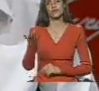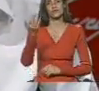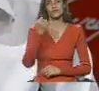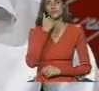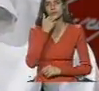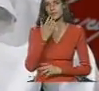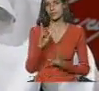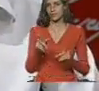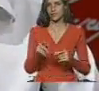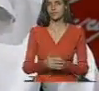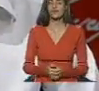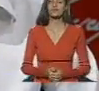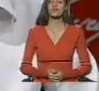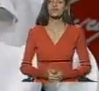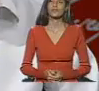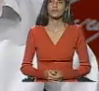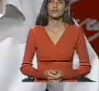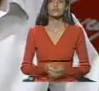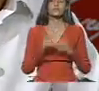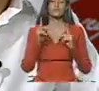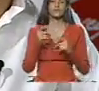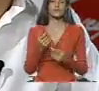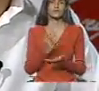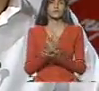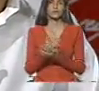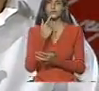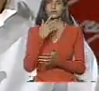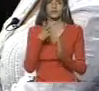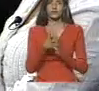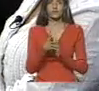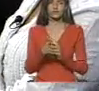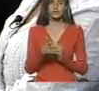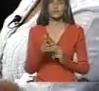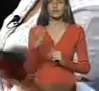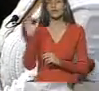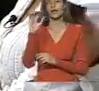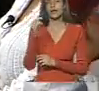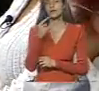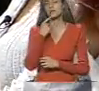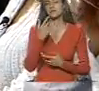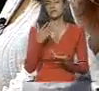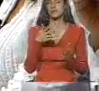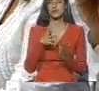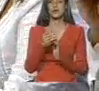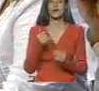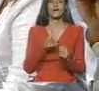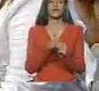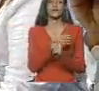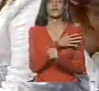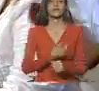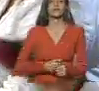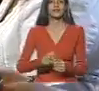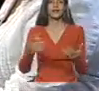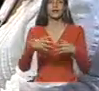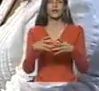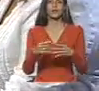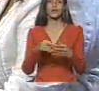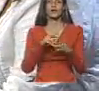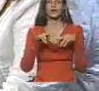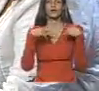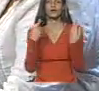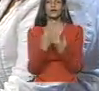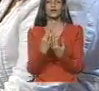ha focalizado. tú sabes que siempre uno habla aquí de la referencia que uno tiene en Caracas, pero Yelixa es vicepresidenta del partido para la región